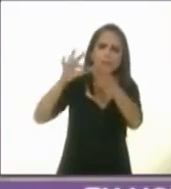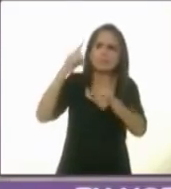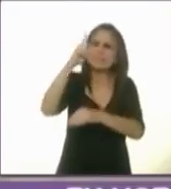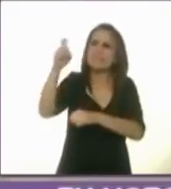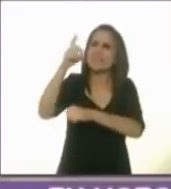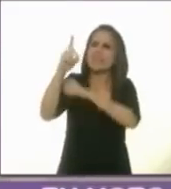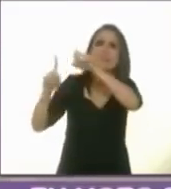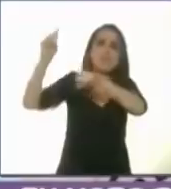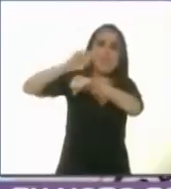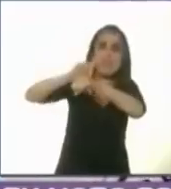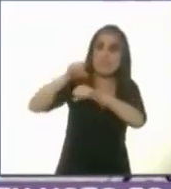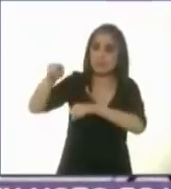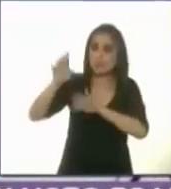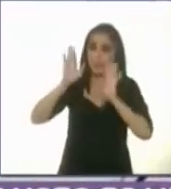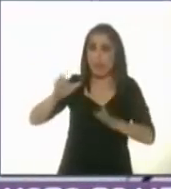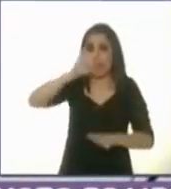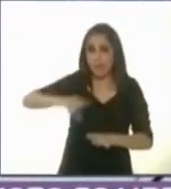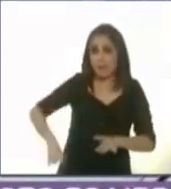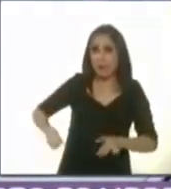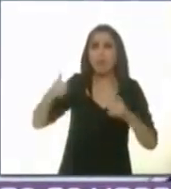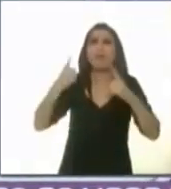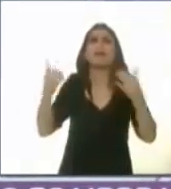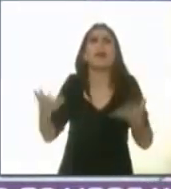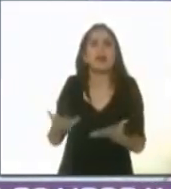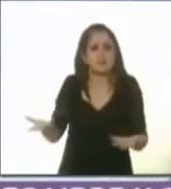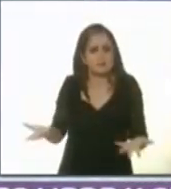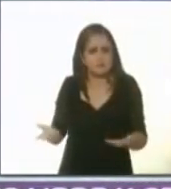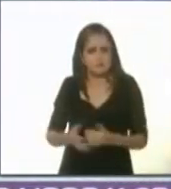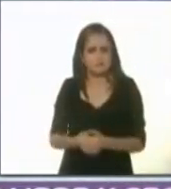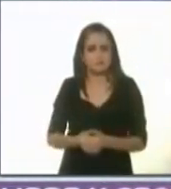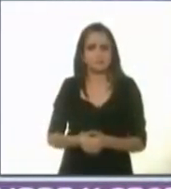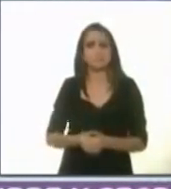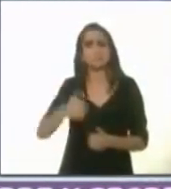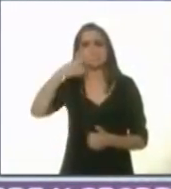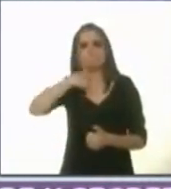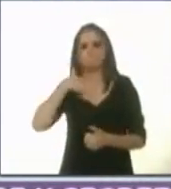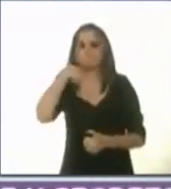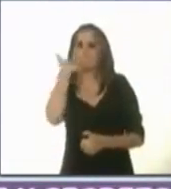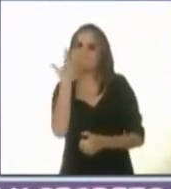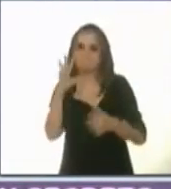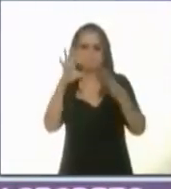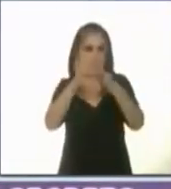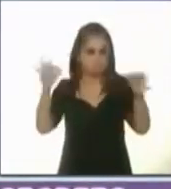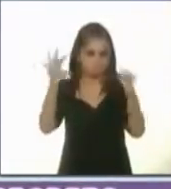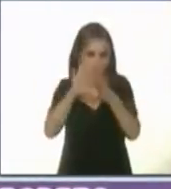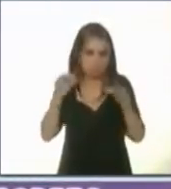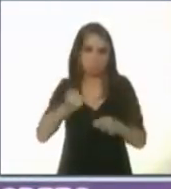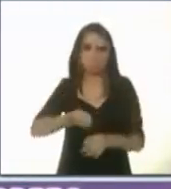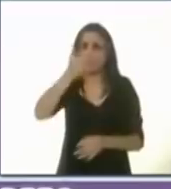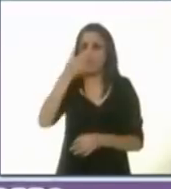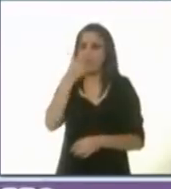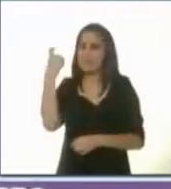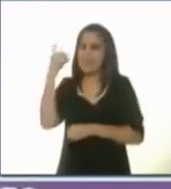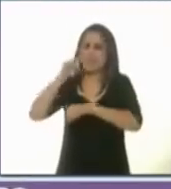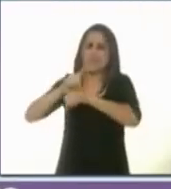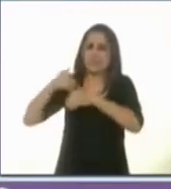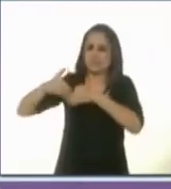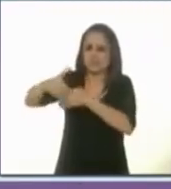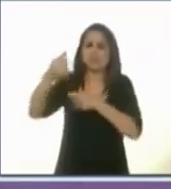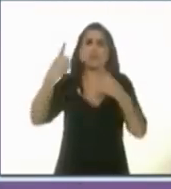días de gobierno muchas gracias quiero referirme justo a mis primeros 100 días cuatro